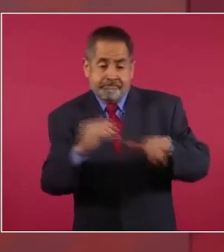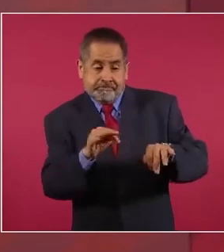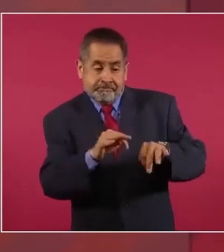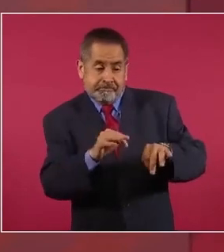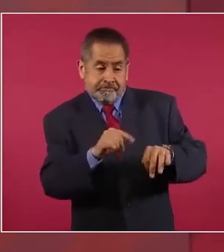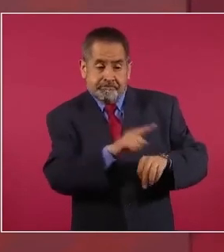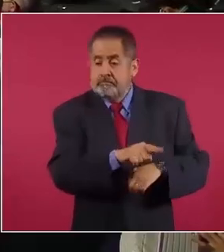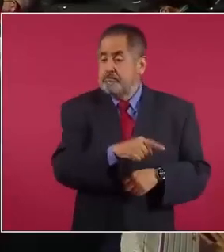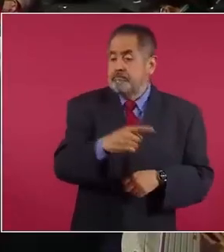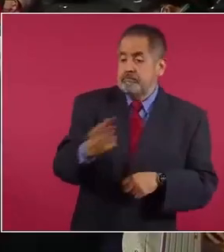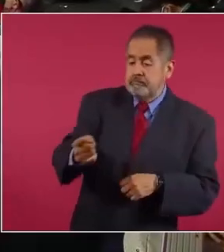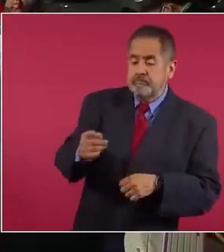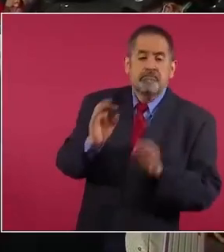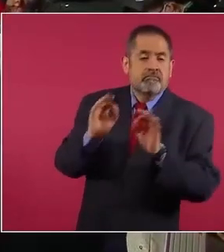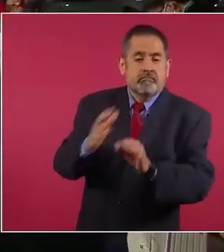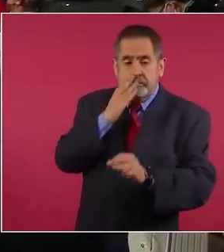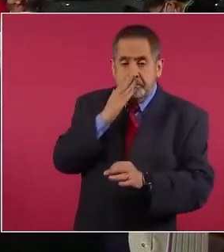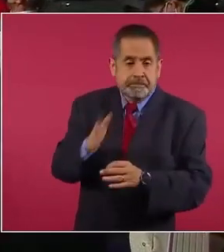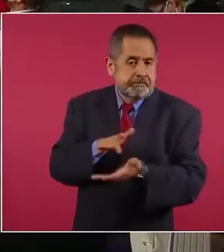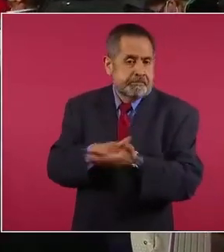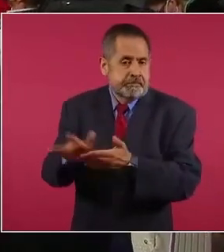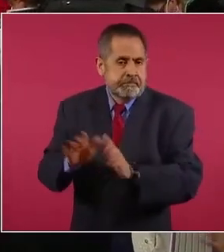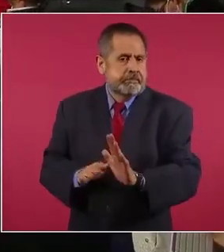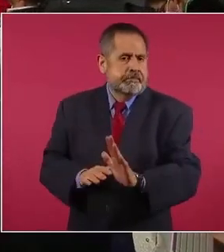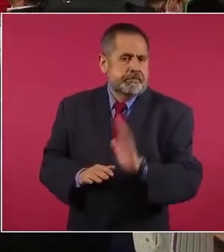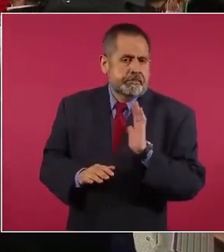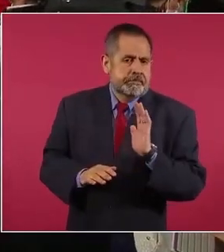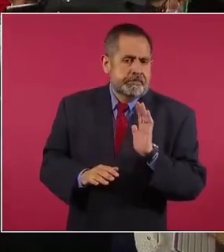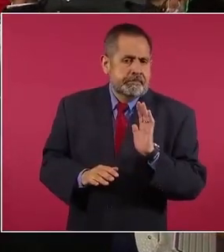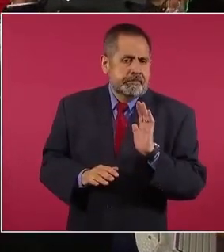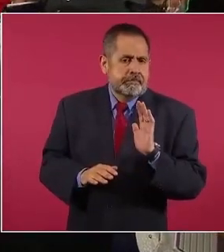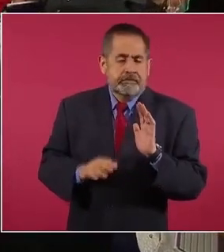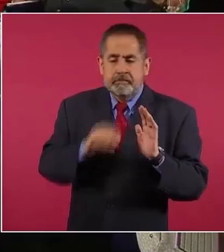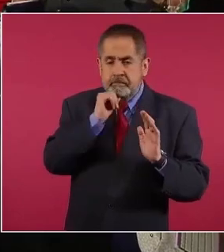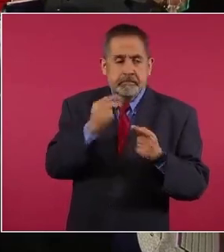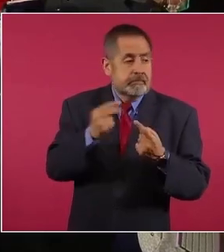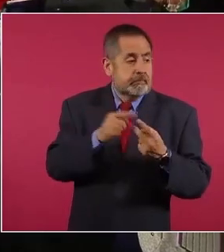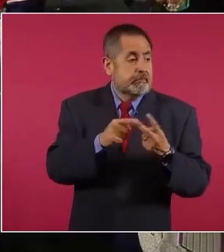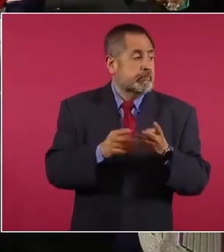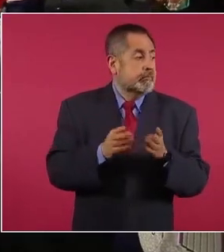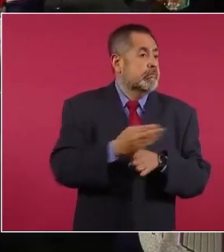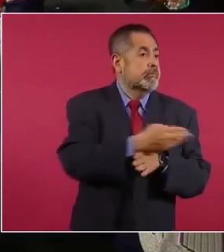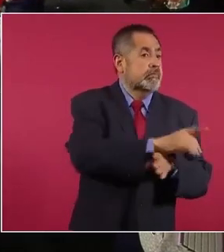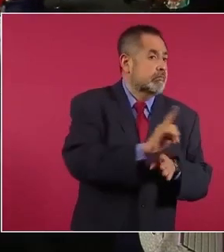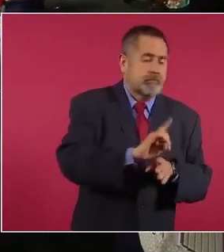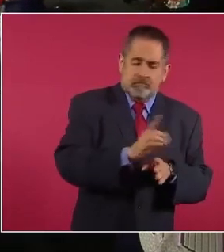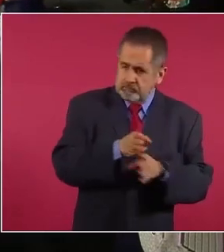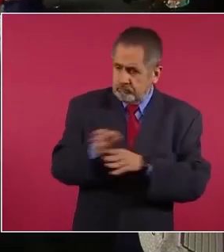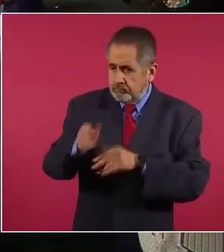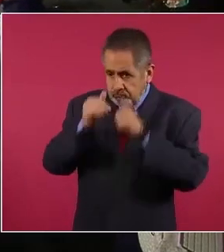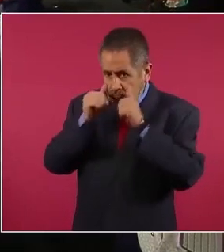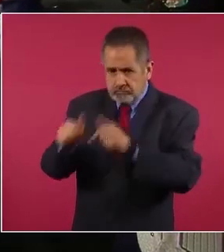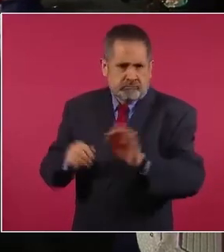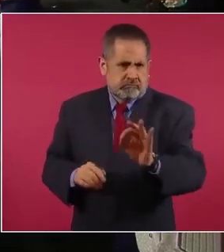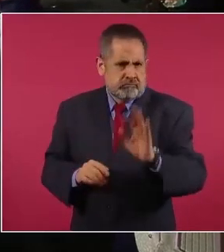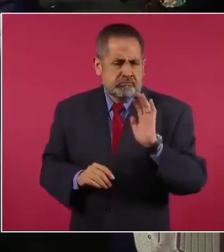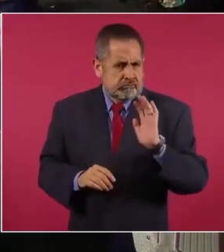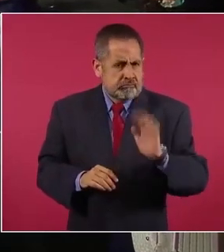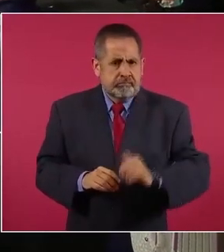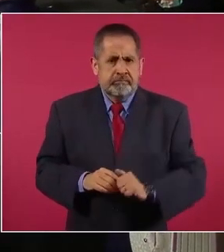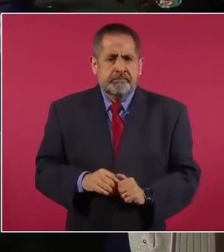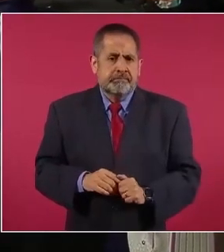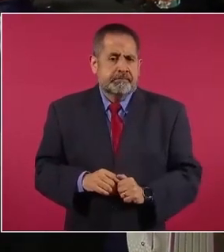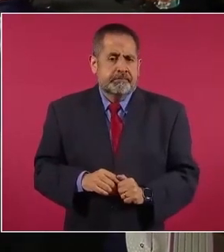no haya otras necesidades otras prioridades y que